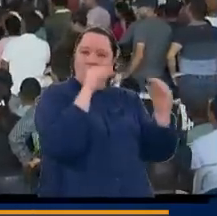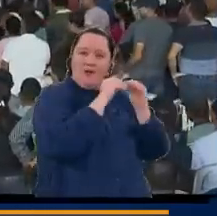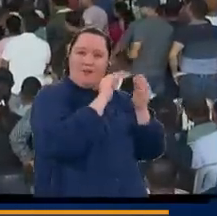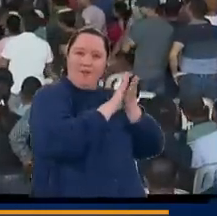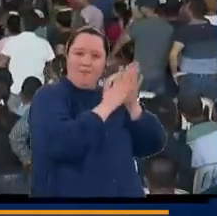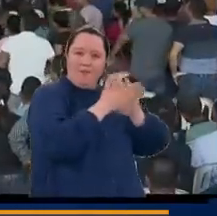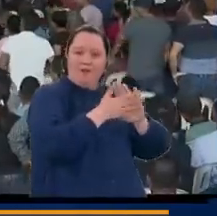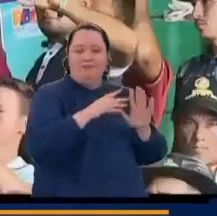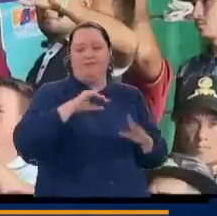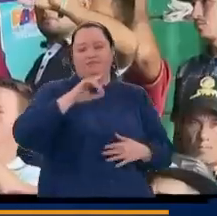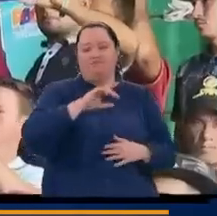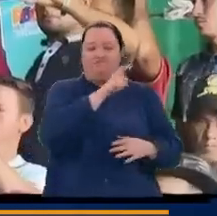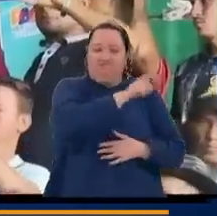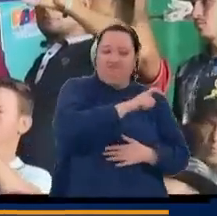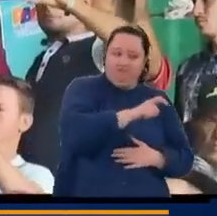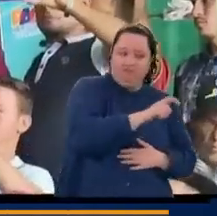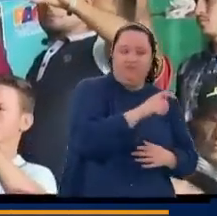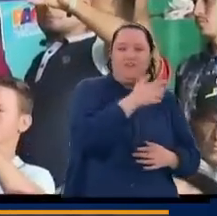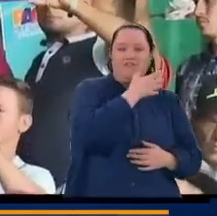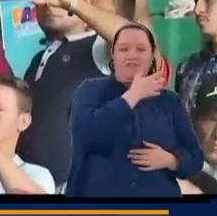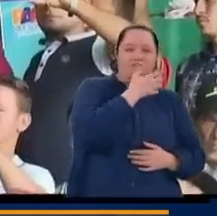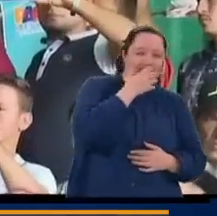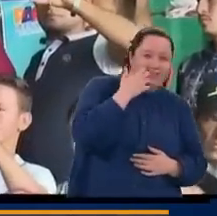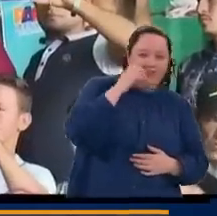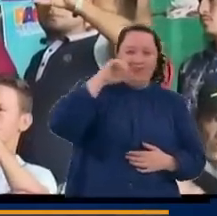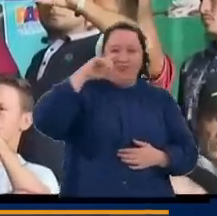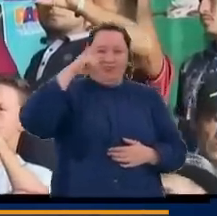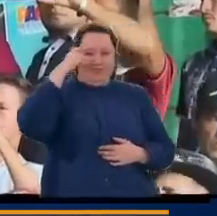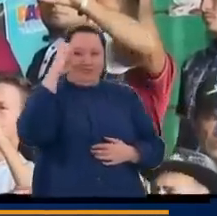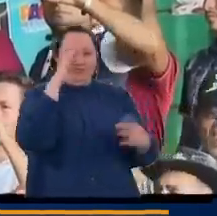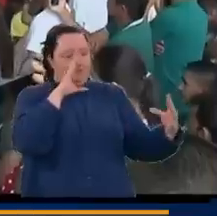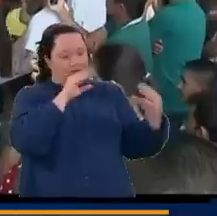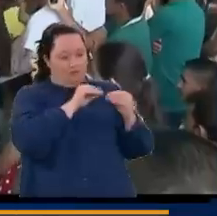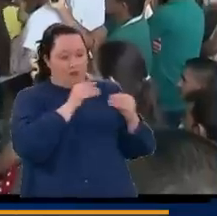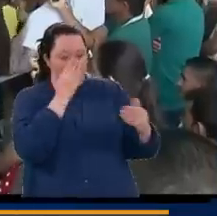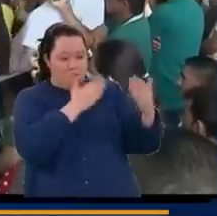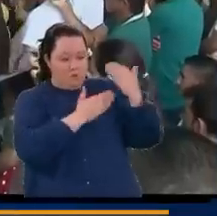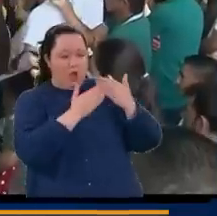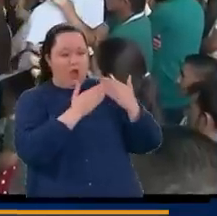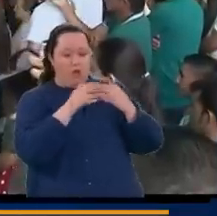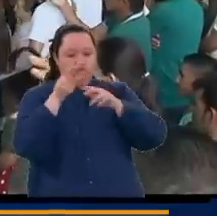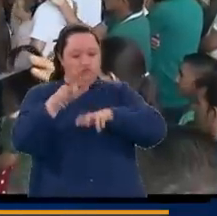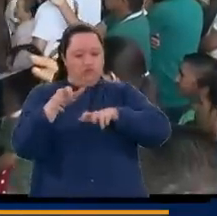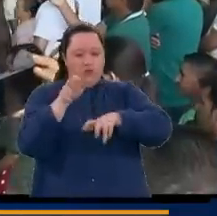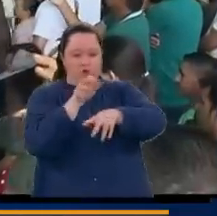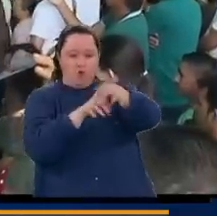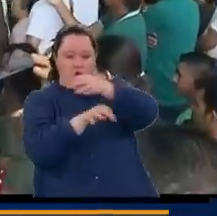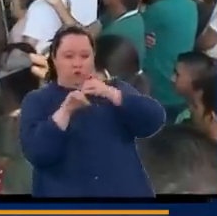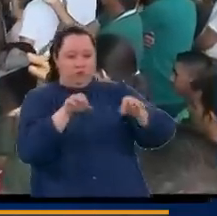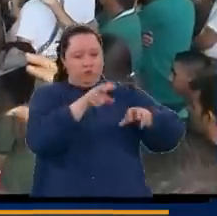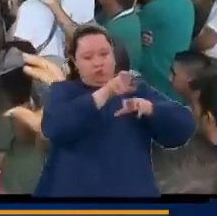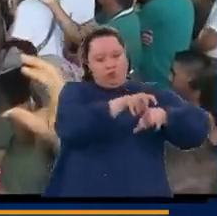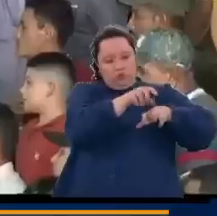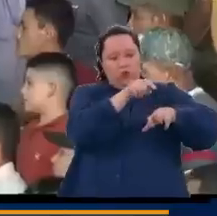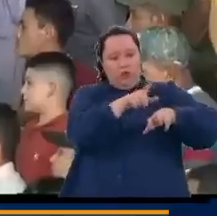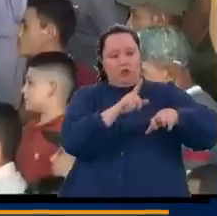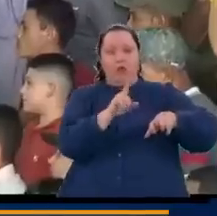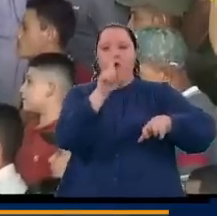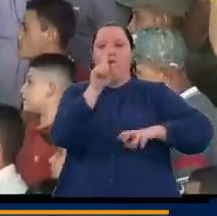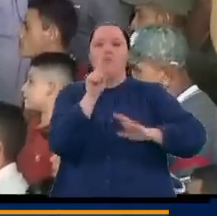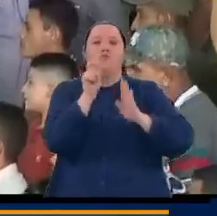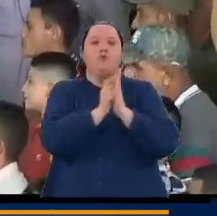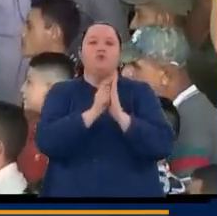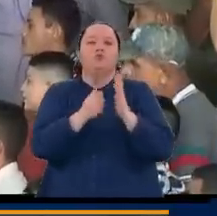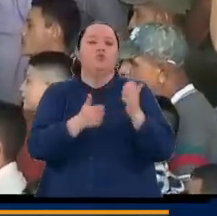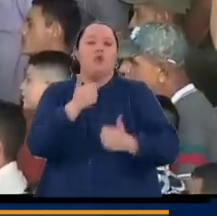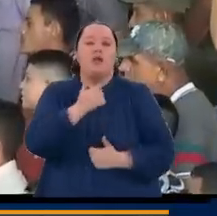FARC y el Estado colombiano, se ensayó eso, la sustitución de cultivos, pero hubo ese error que